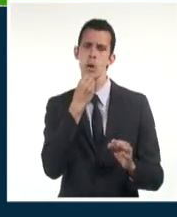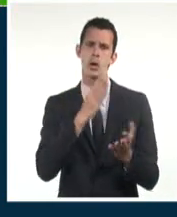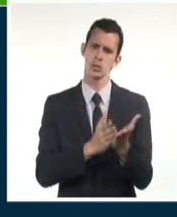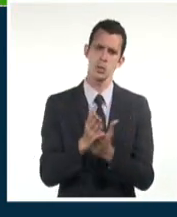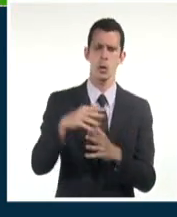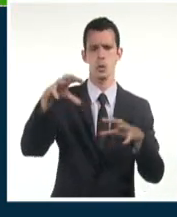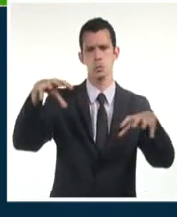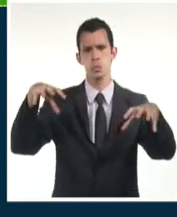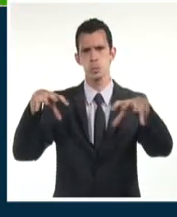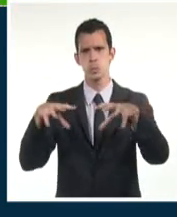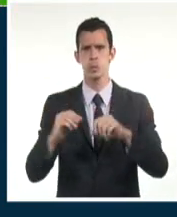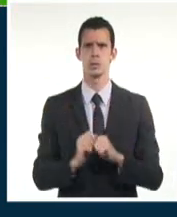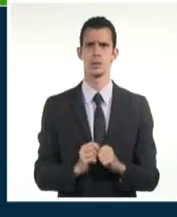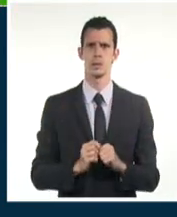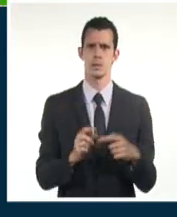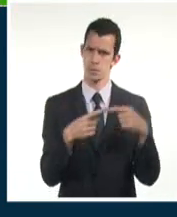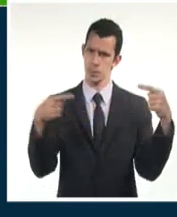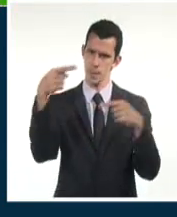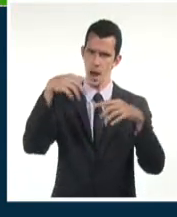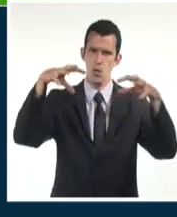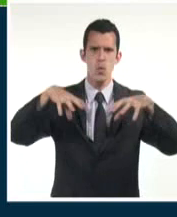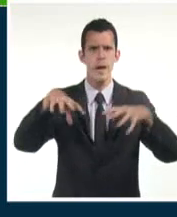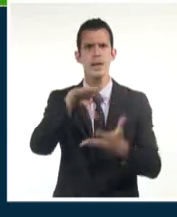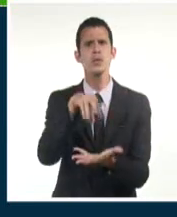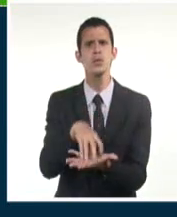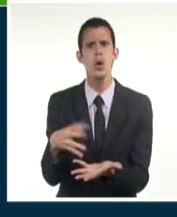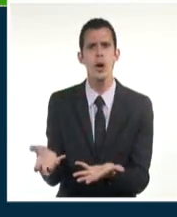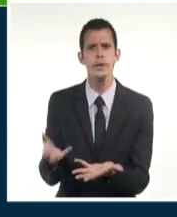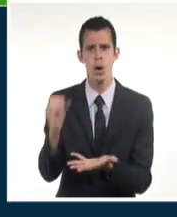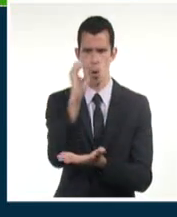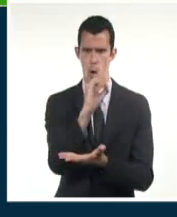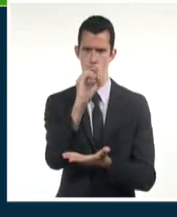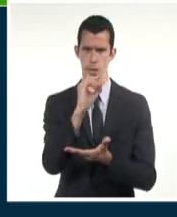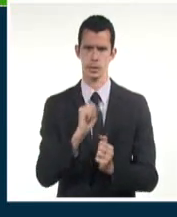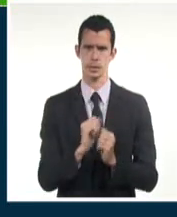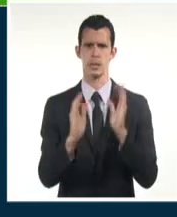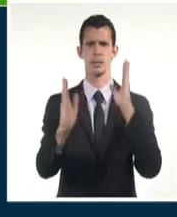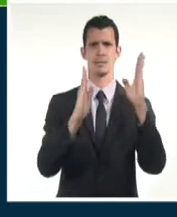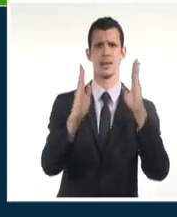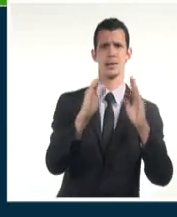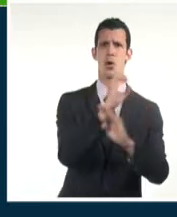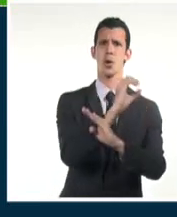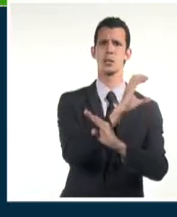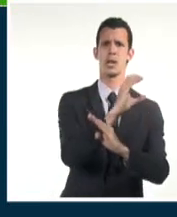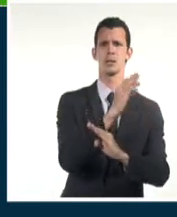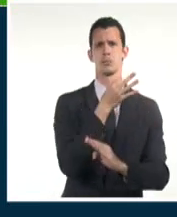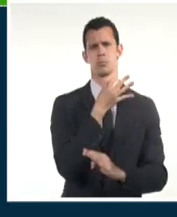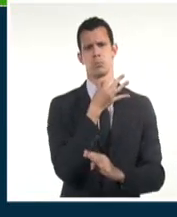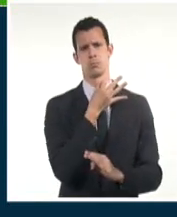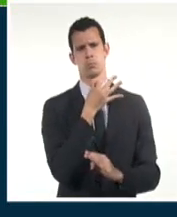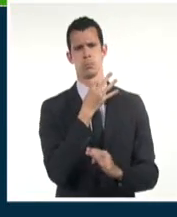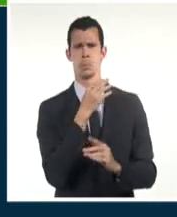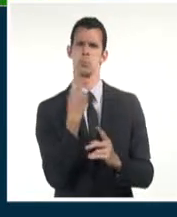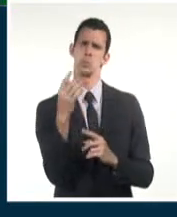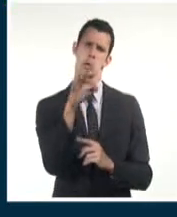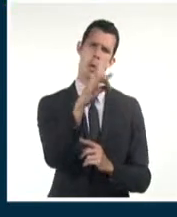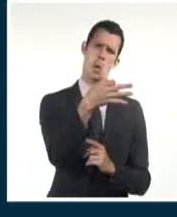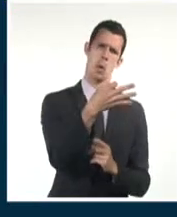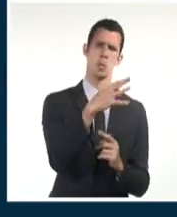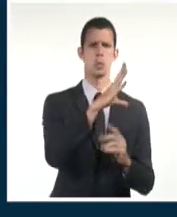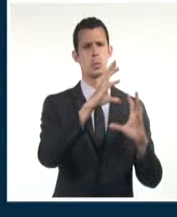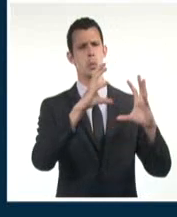sobre todo en el oriente del país pero muy aislada para el resto del territorio nacional que se va a mantener con sol y algunas nubes